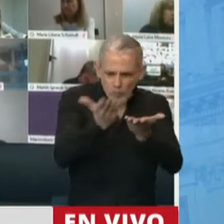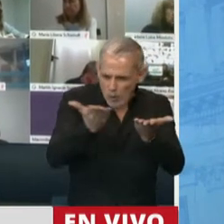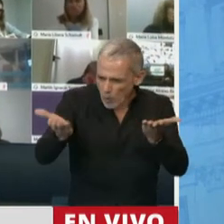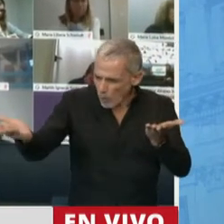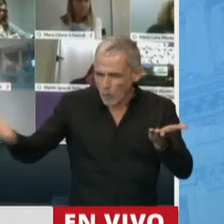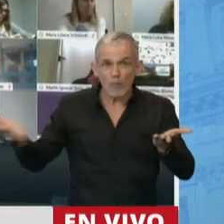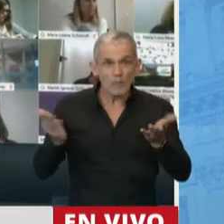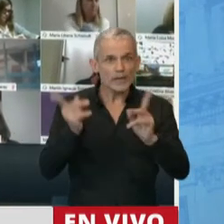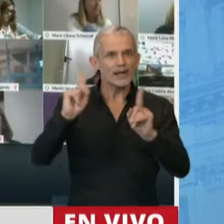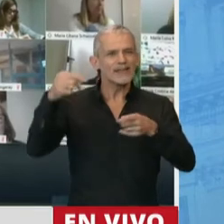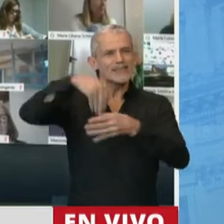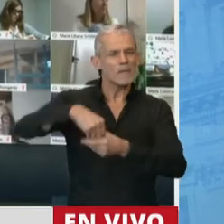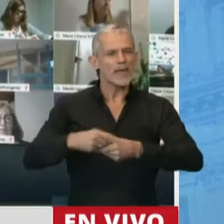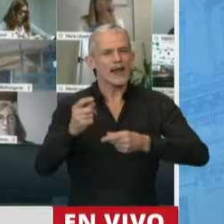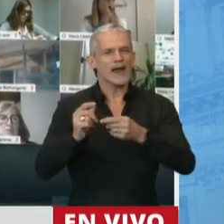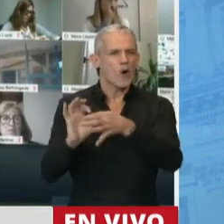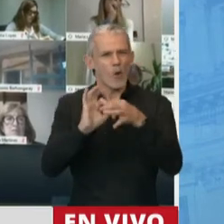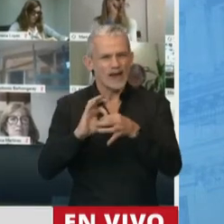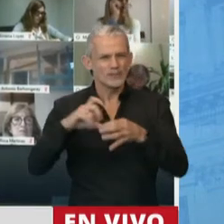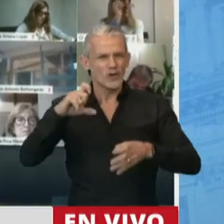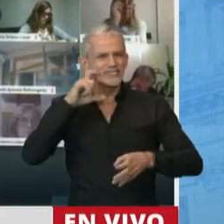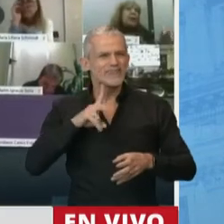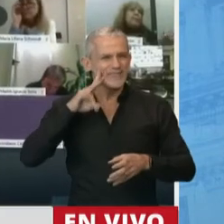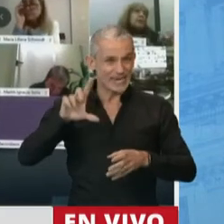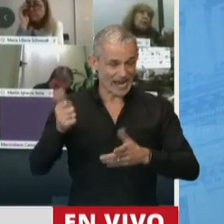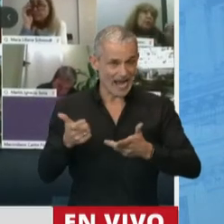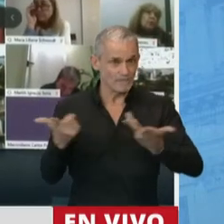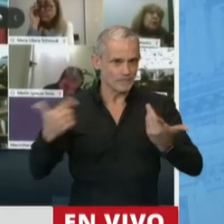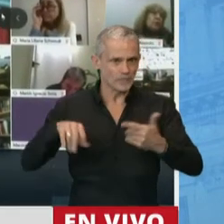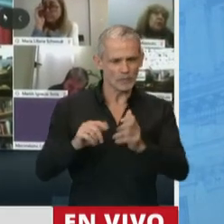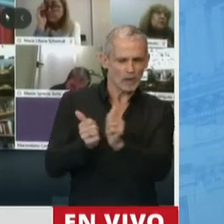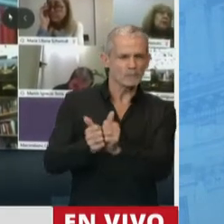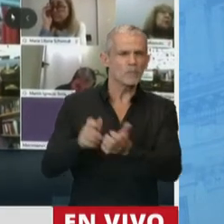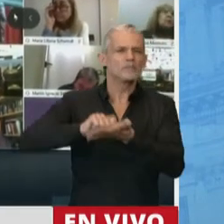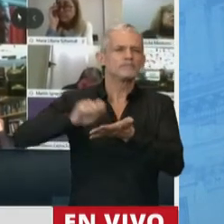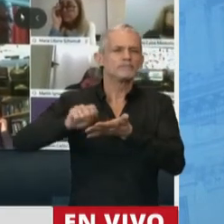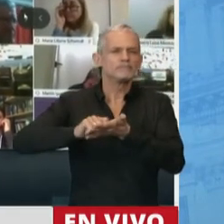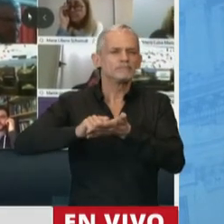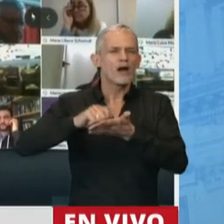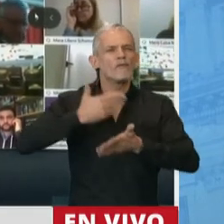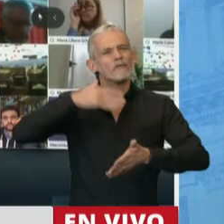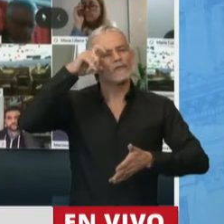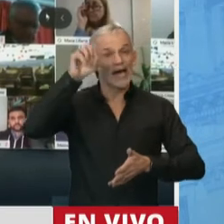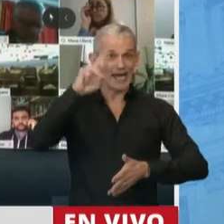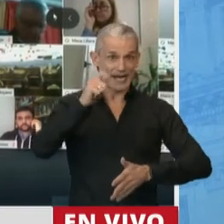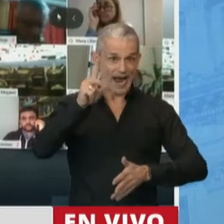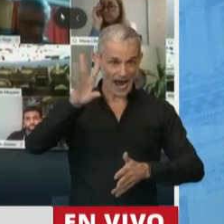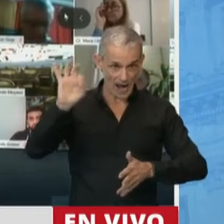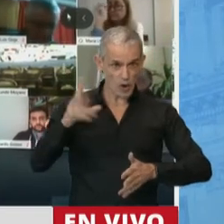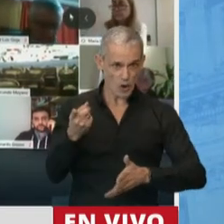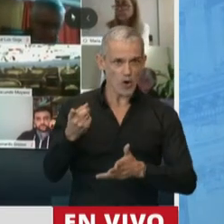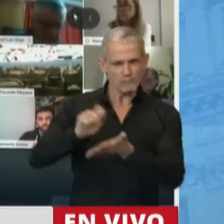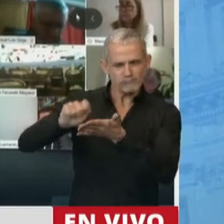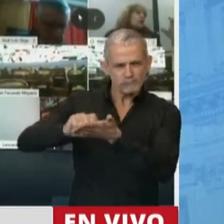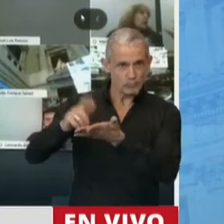incluidos el de la coalición cívica, que hemos acompañado, autoría del diputado Maciundiano Ferraro, pero que hemos acompañado